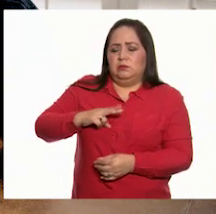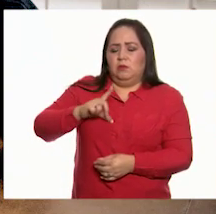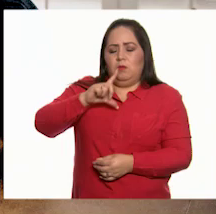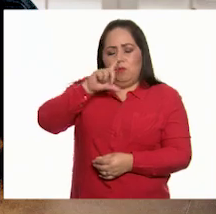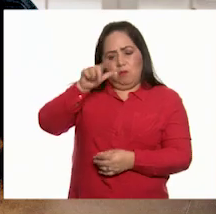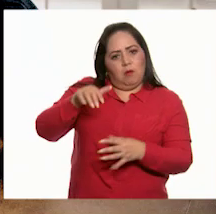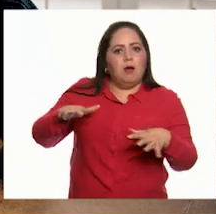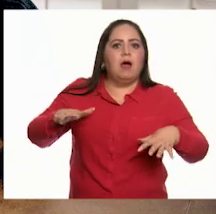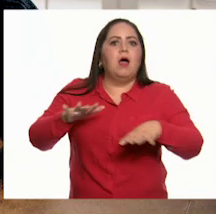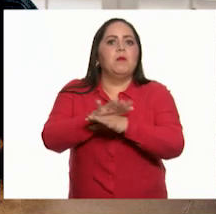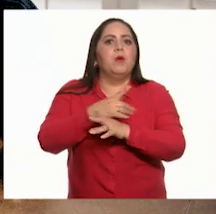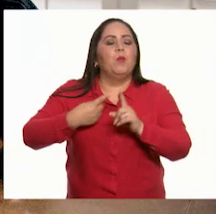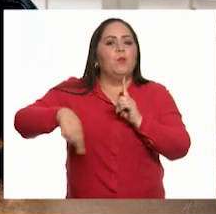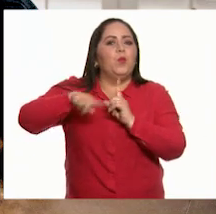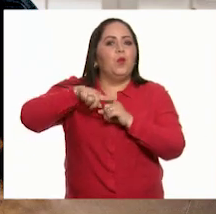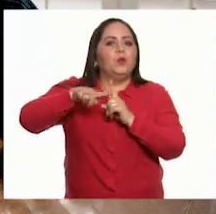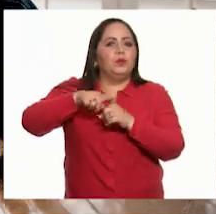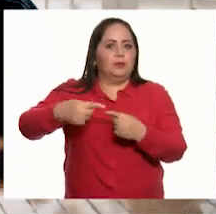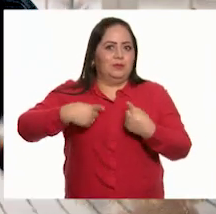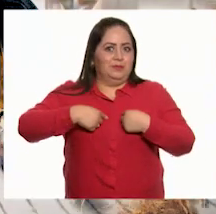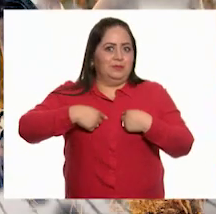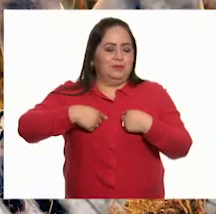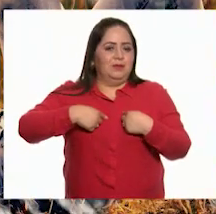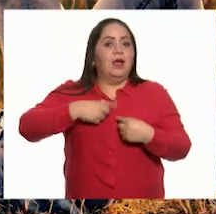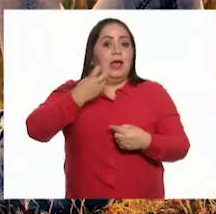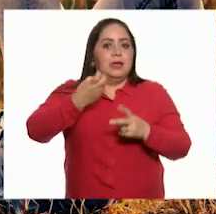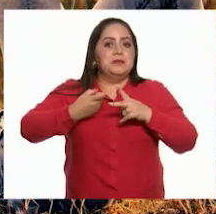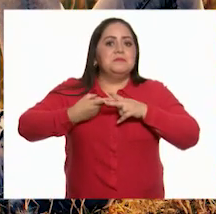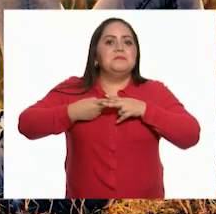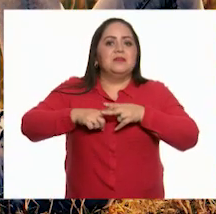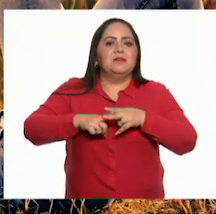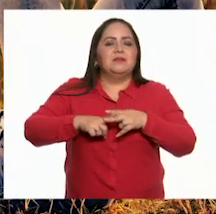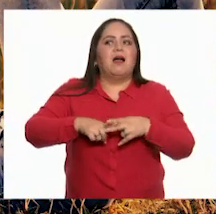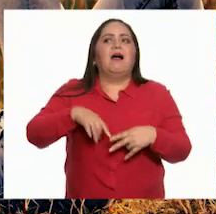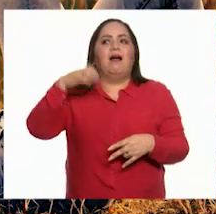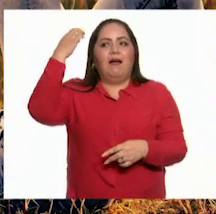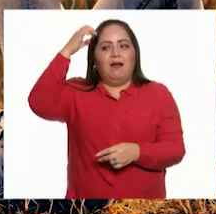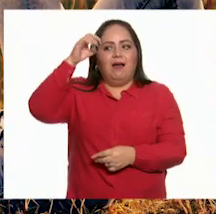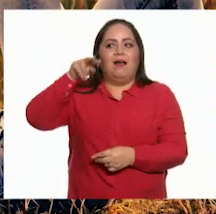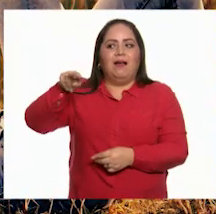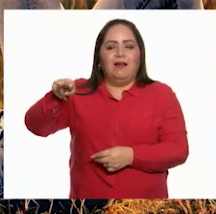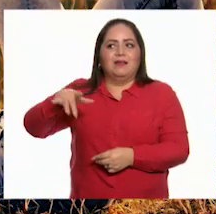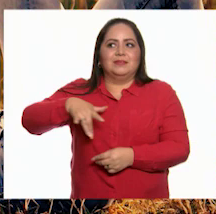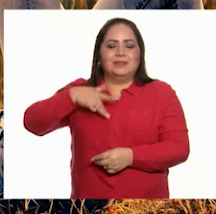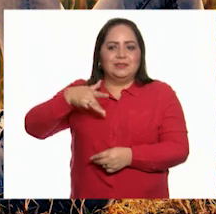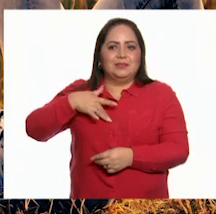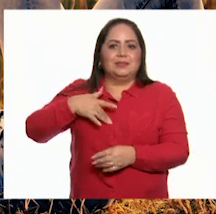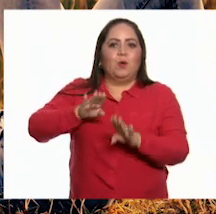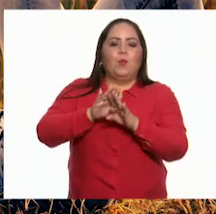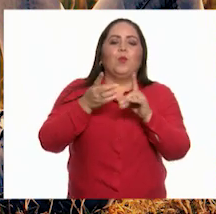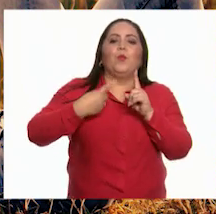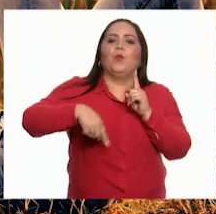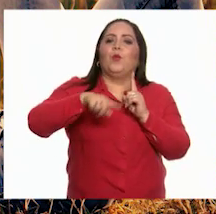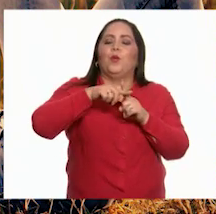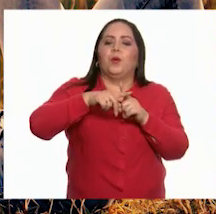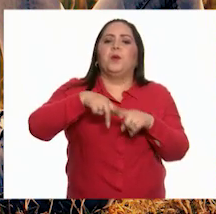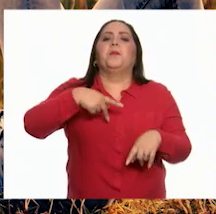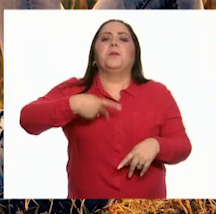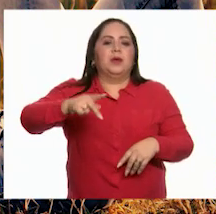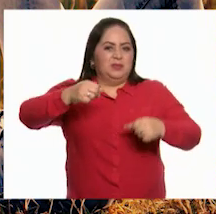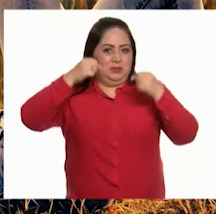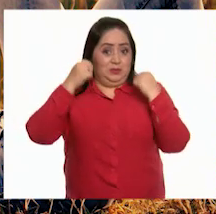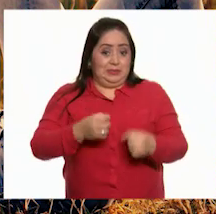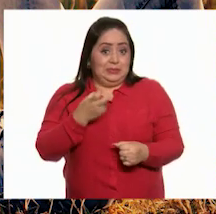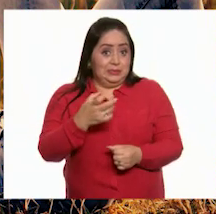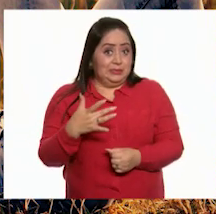positivamente contigo, es decir, comienza a brindarte experiencias que te causen emociones positivas, seguramente